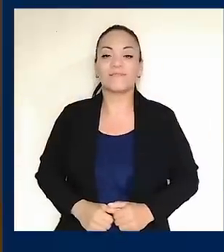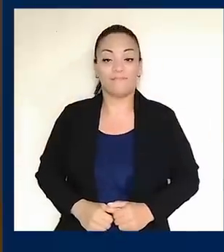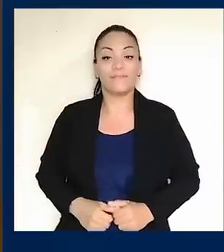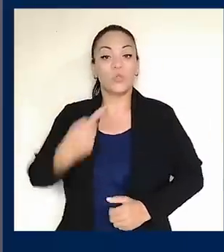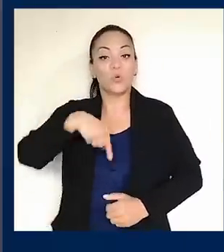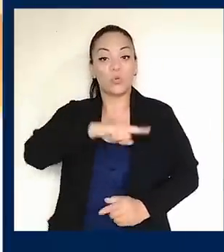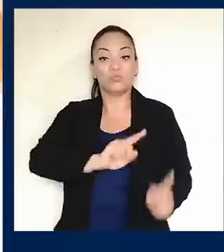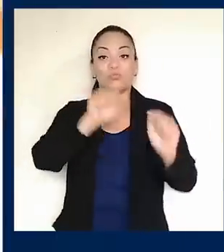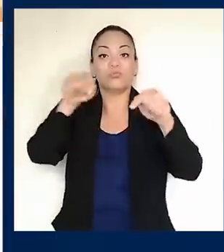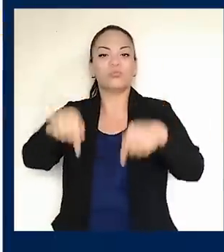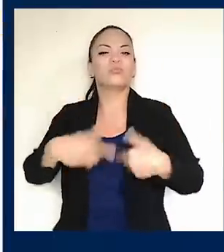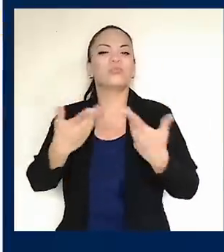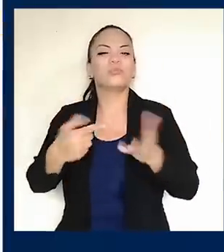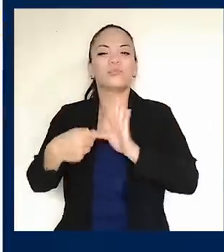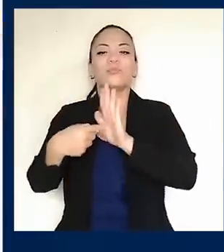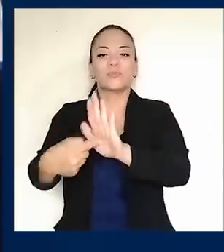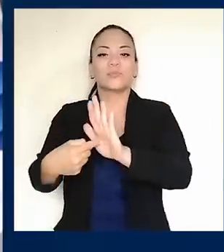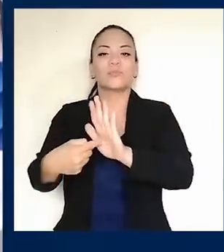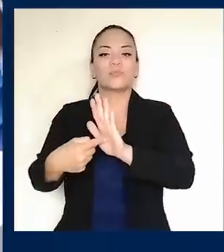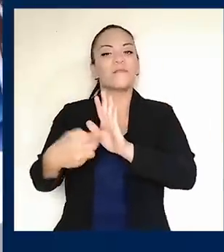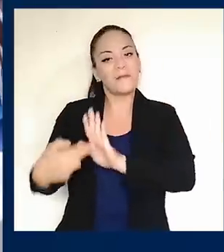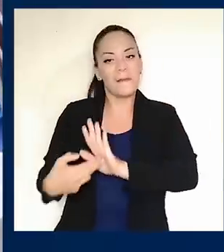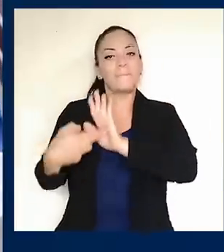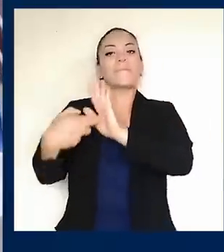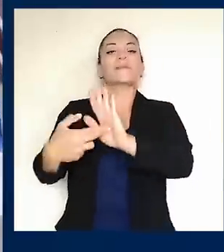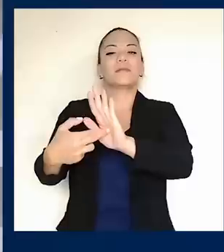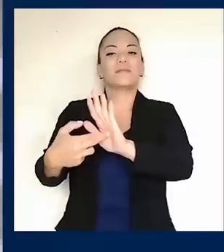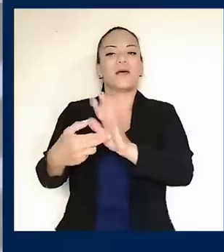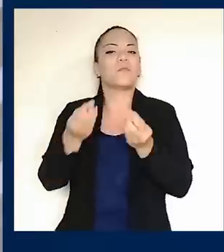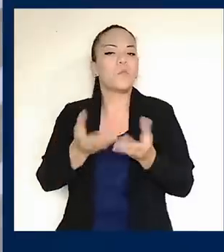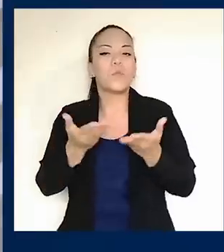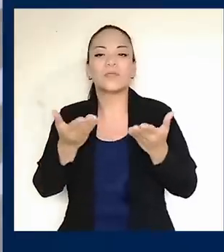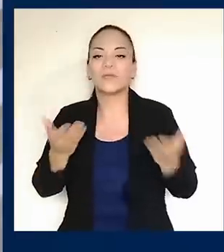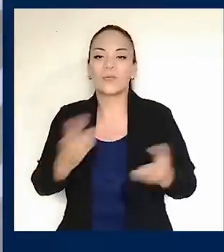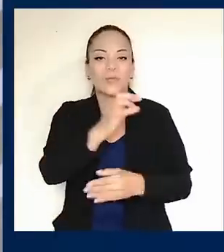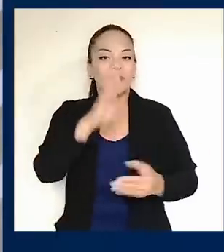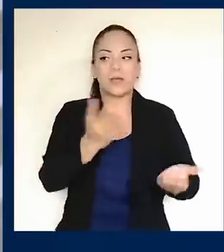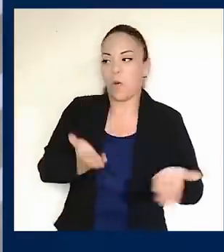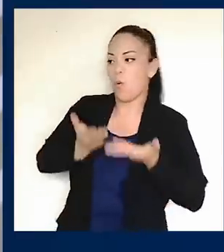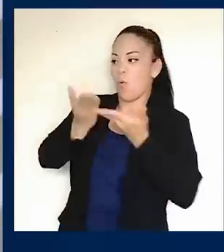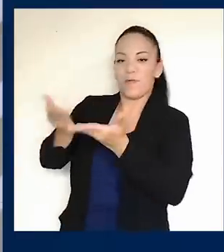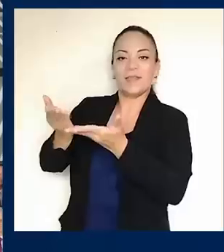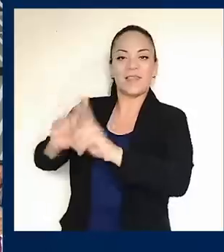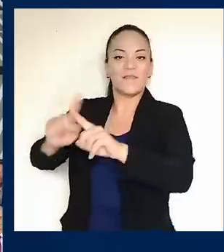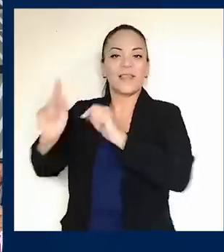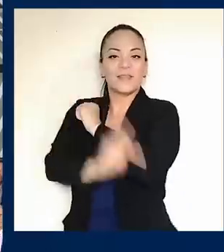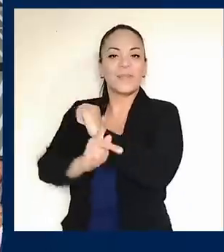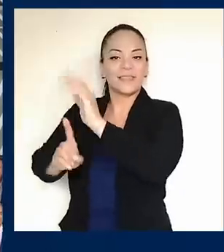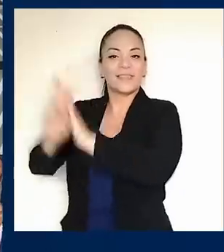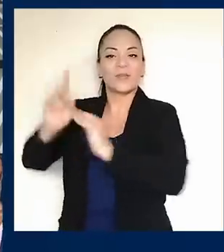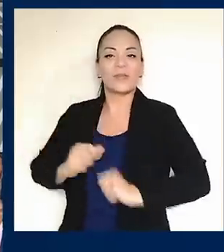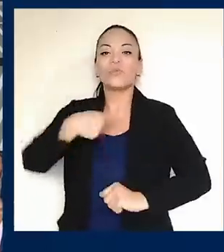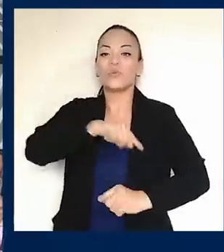y mostrar ante los países desarrollados lo mucho que ofrece Costa Rica. Por eso,